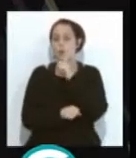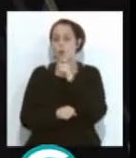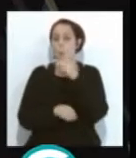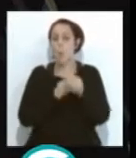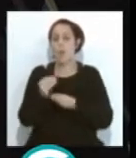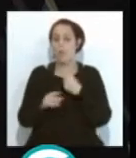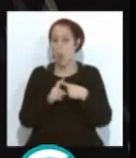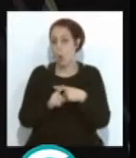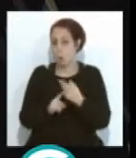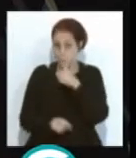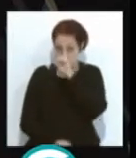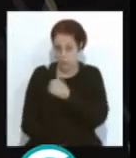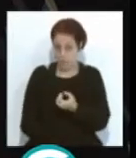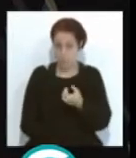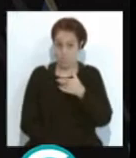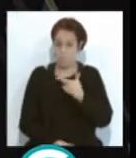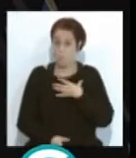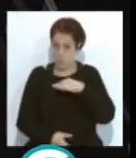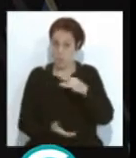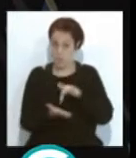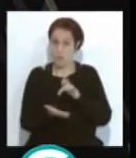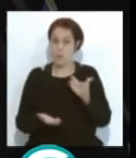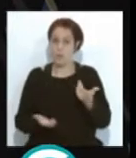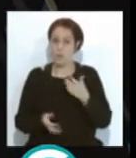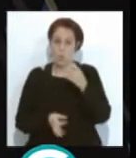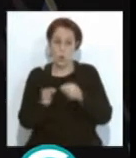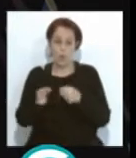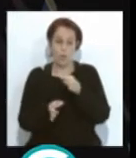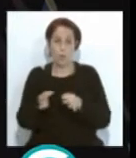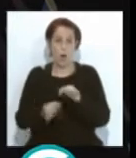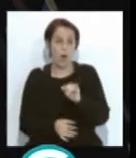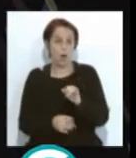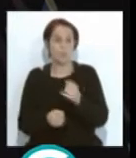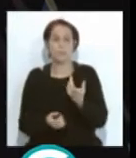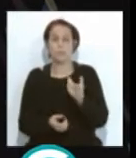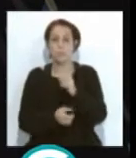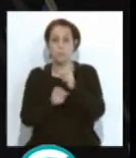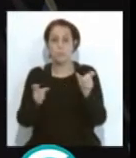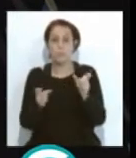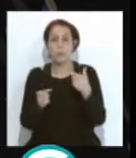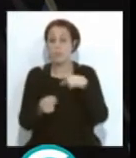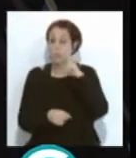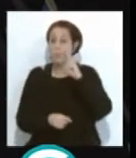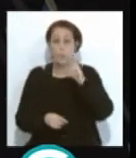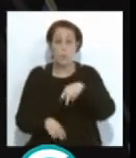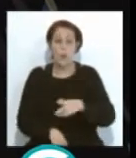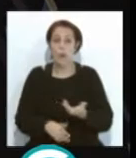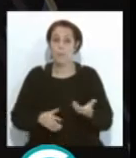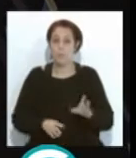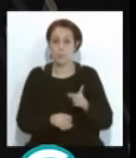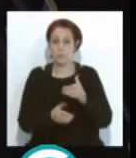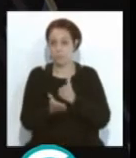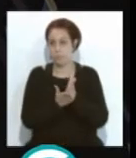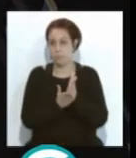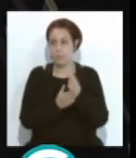ciertas cosas. También puede pasar, ¿no? Bueno, pues que a lo mejor eso no lo han visto. Pero en este sentido